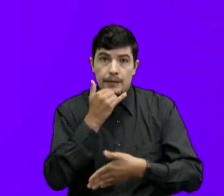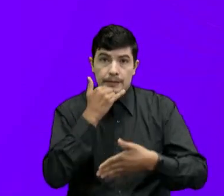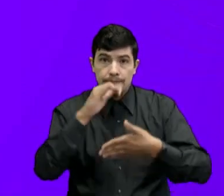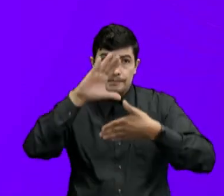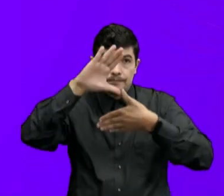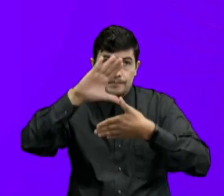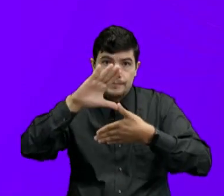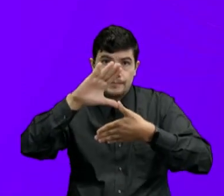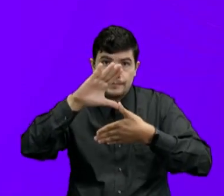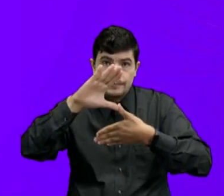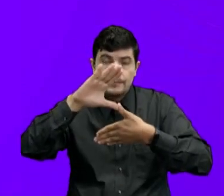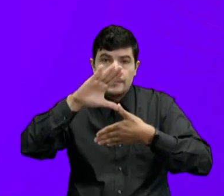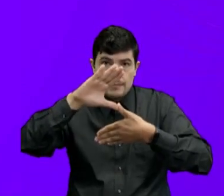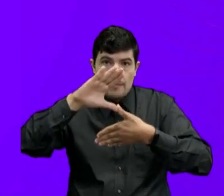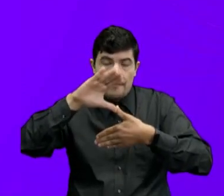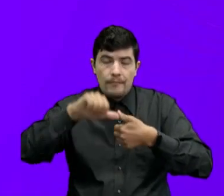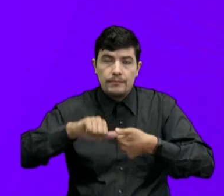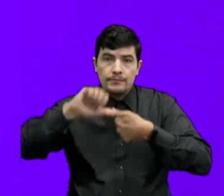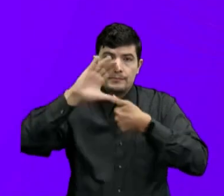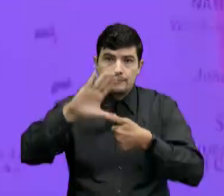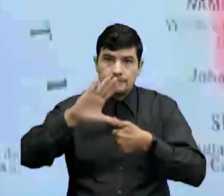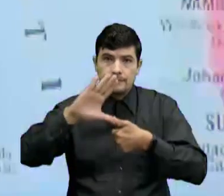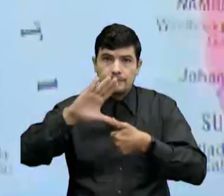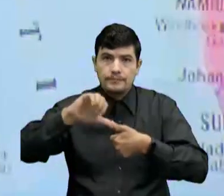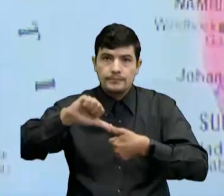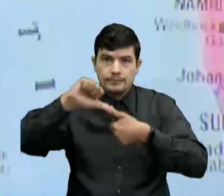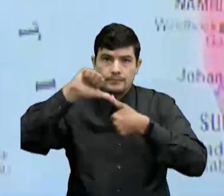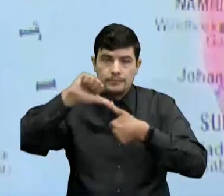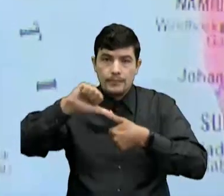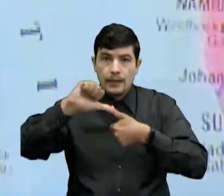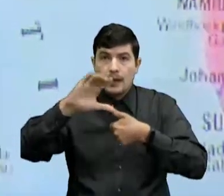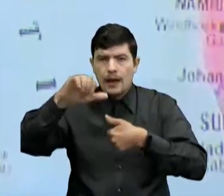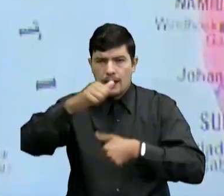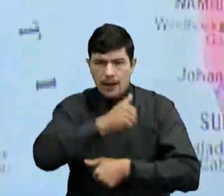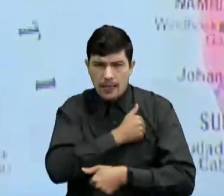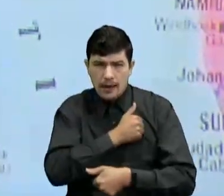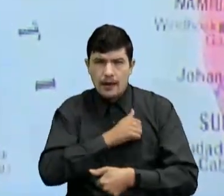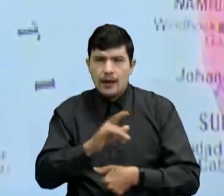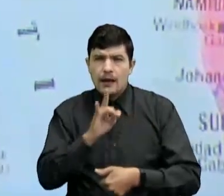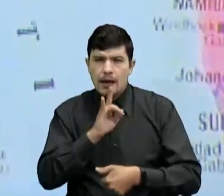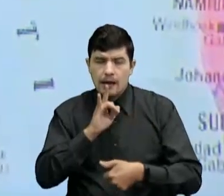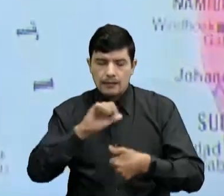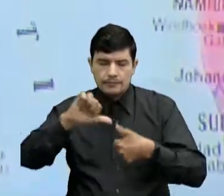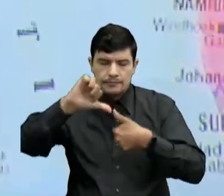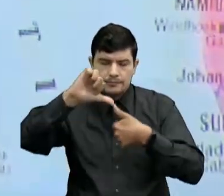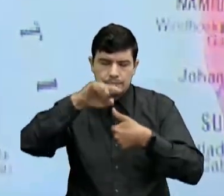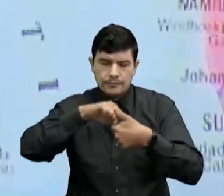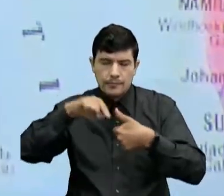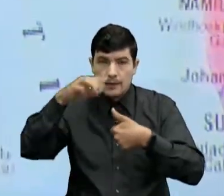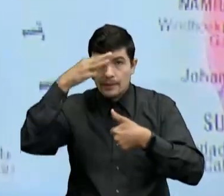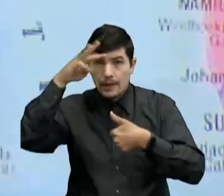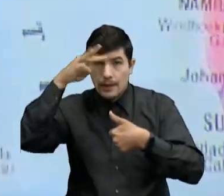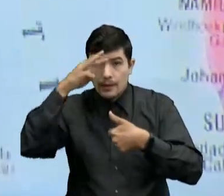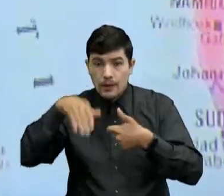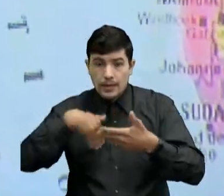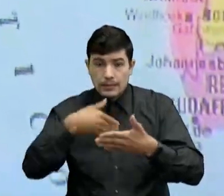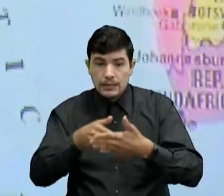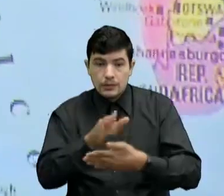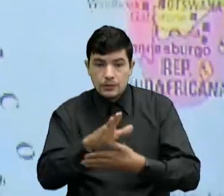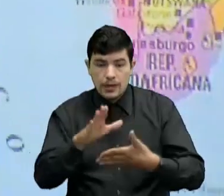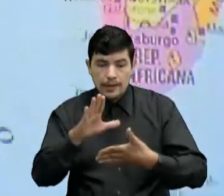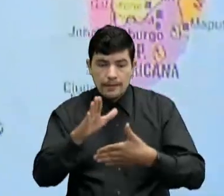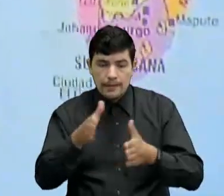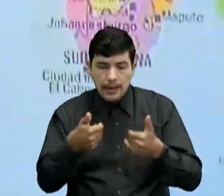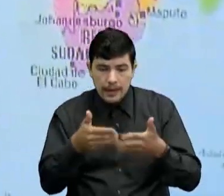Se divide en tres partes principales Que es América del Norte Canadá Estados Unidos América Central Desde México Hasta Panamá